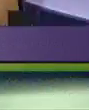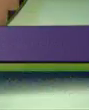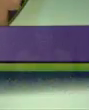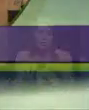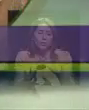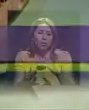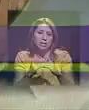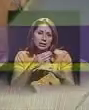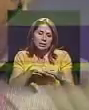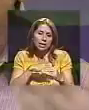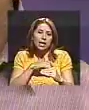del corte.